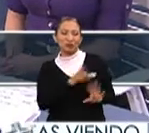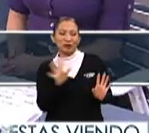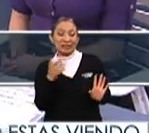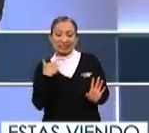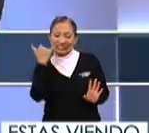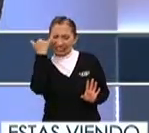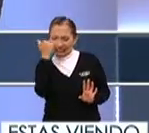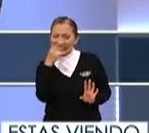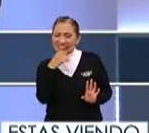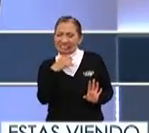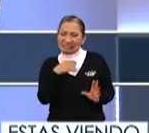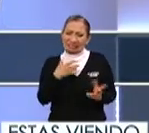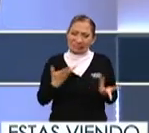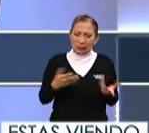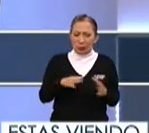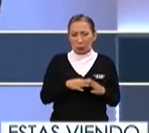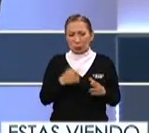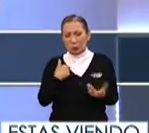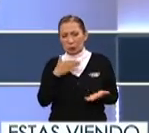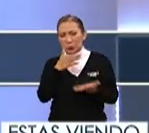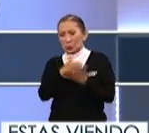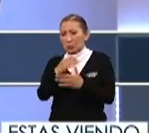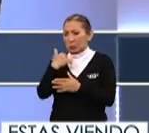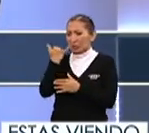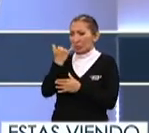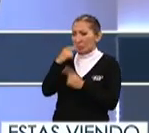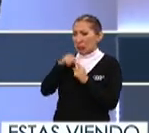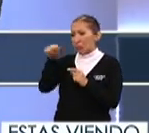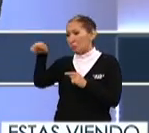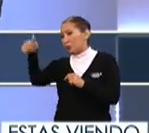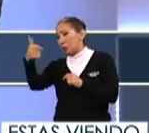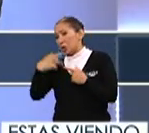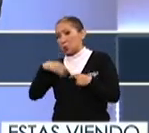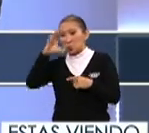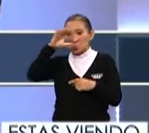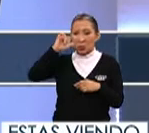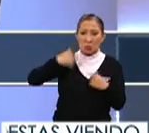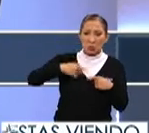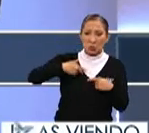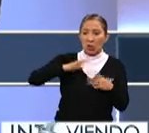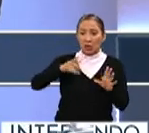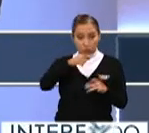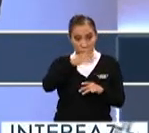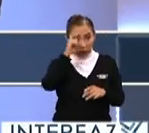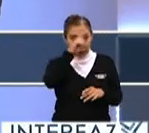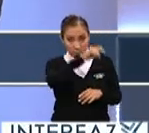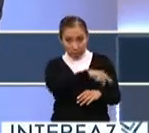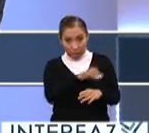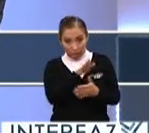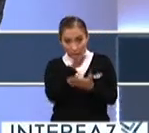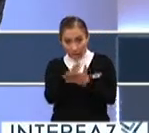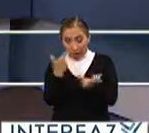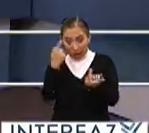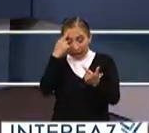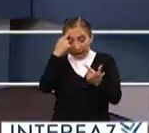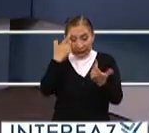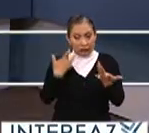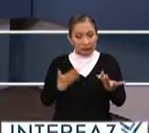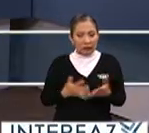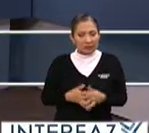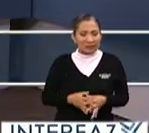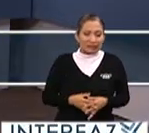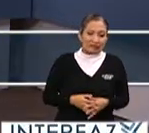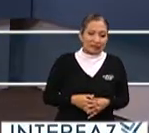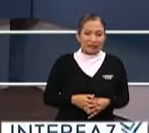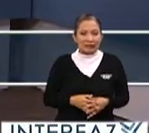híjole cómo va a enfrentar un nuevo idioma una nueva sociedad una nueva cultura para ti a ti te costó trabajo entraste en esa lógica de decir